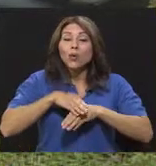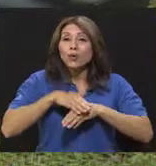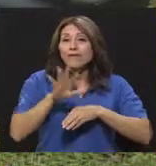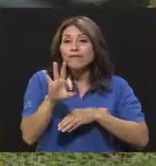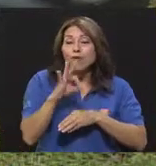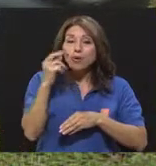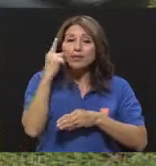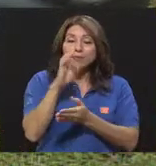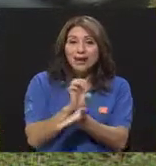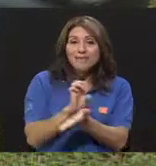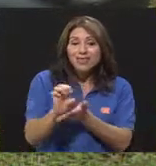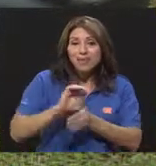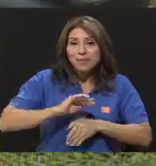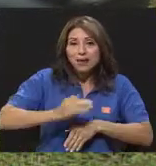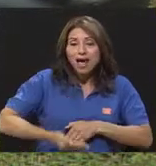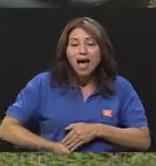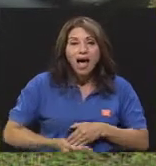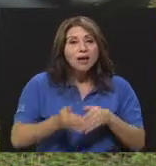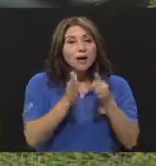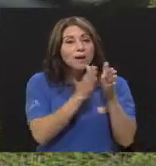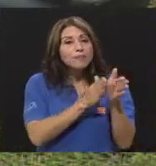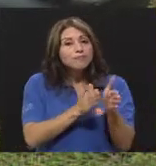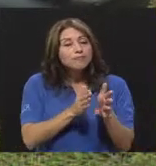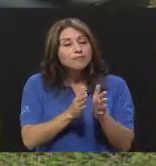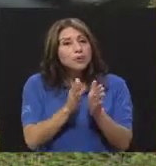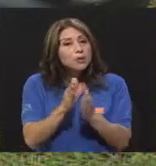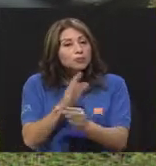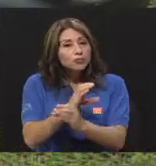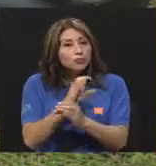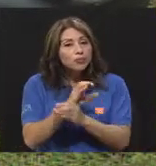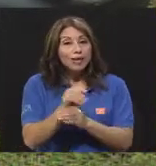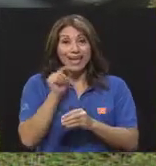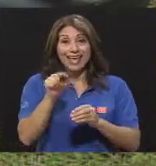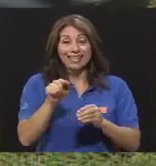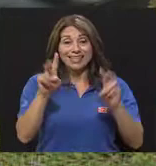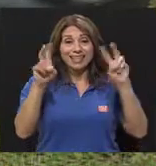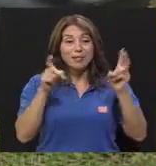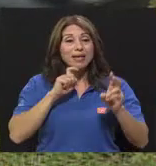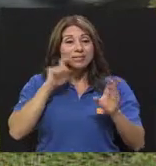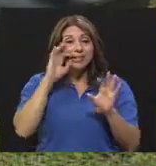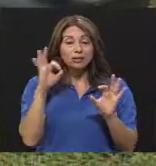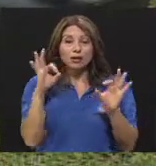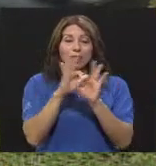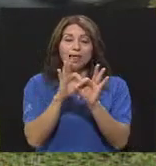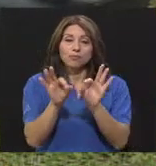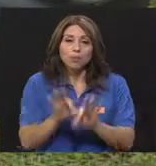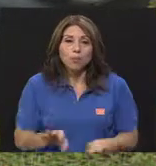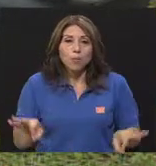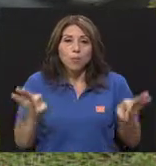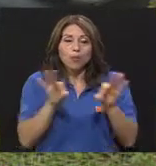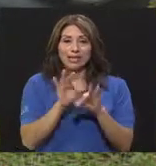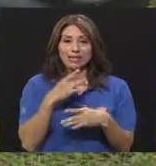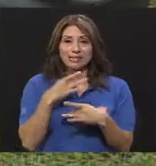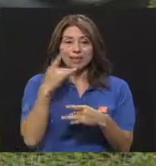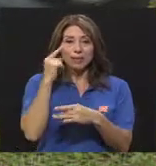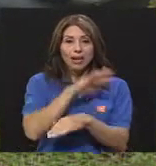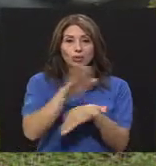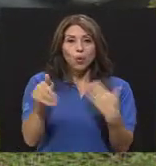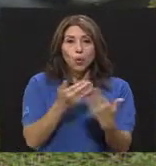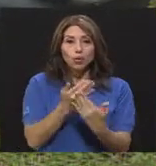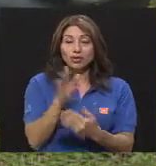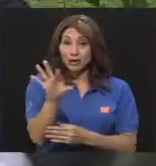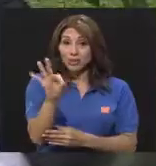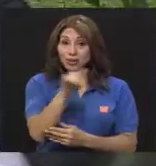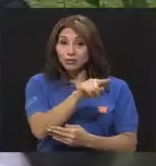de planificación, en fin. Es un tema muy apasionante este de la sexualidad que nos compete a todos y a todas desde ya la invitación para que nos pueda acompañar